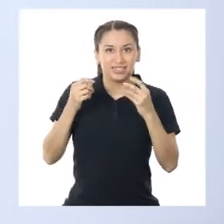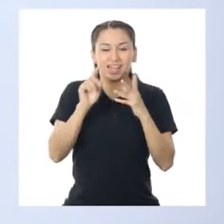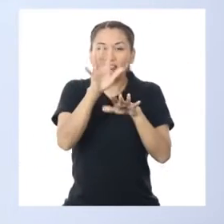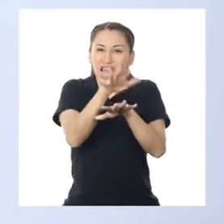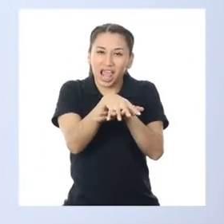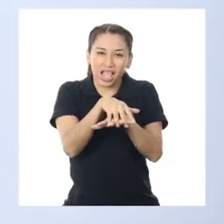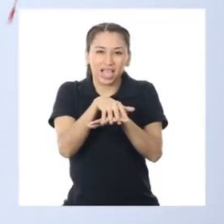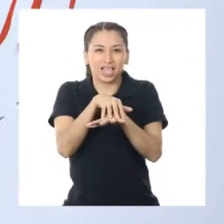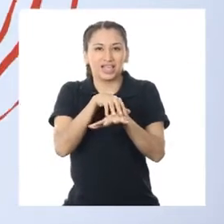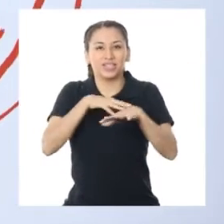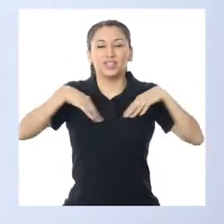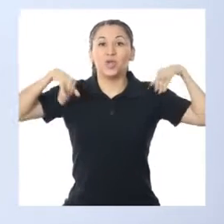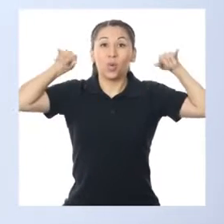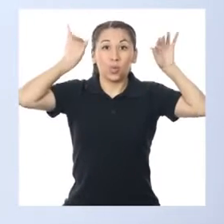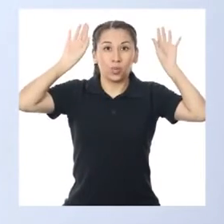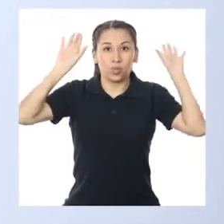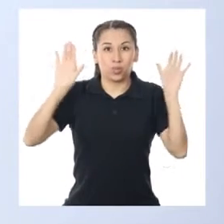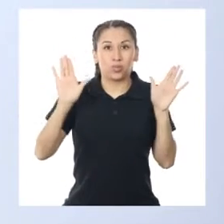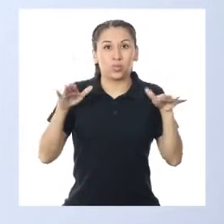Lentamente.